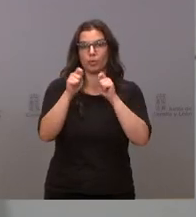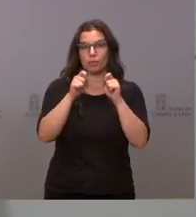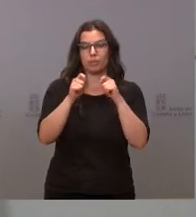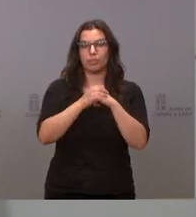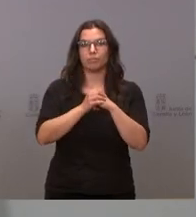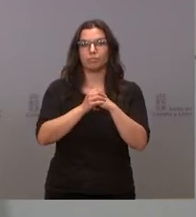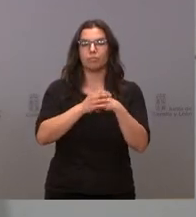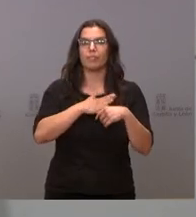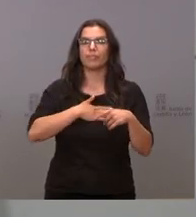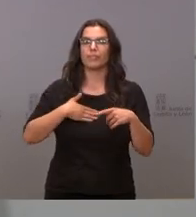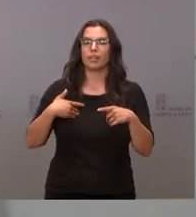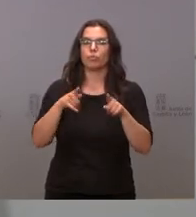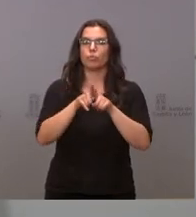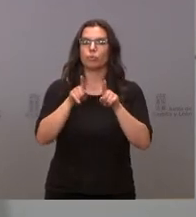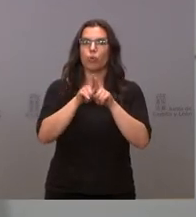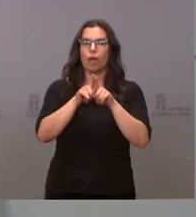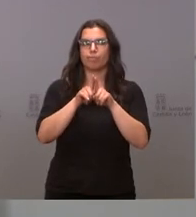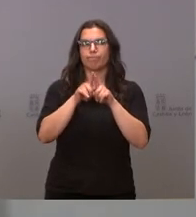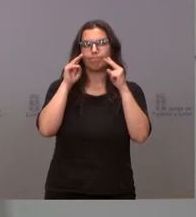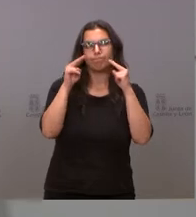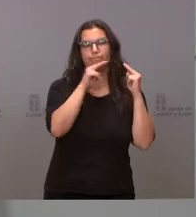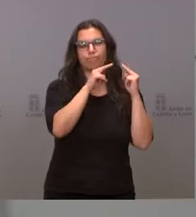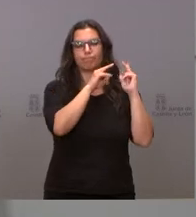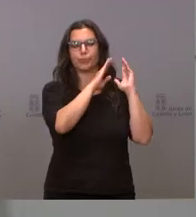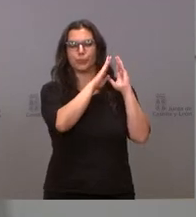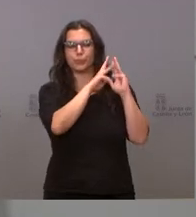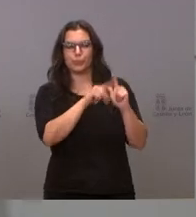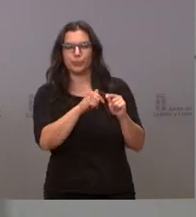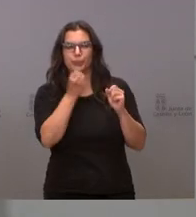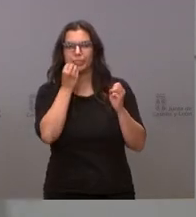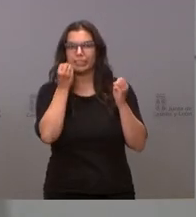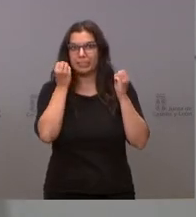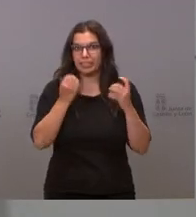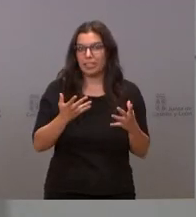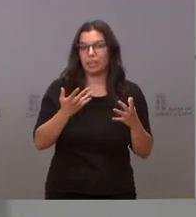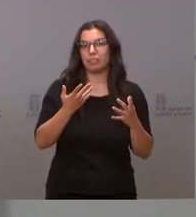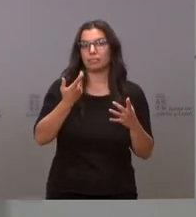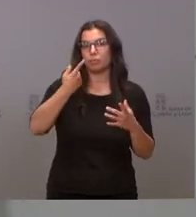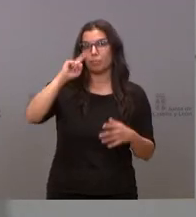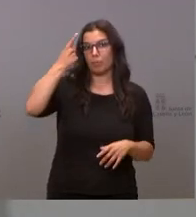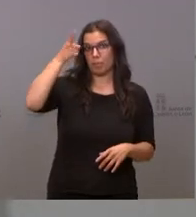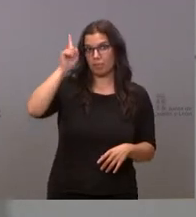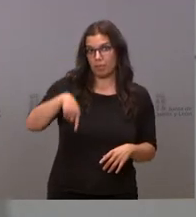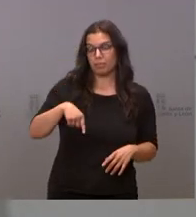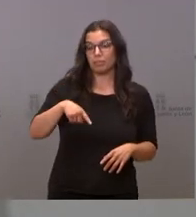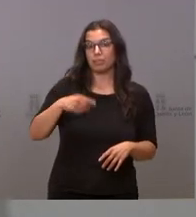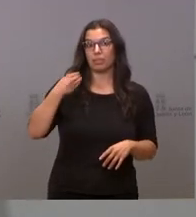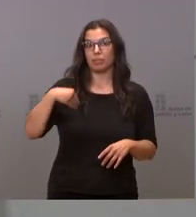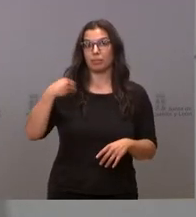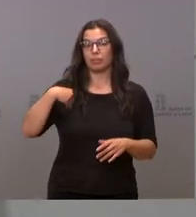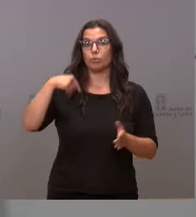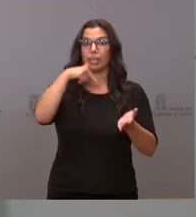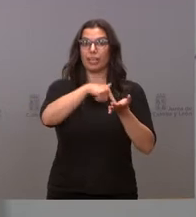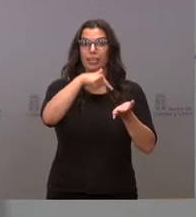primer mes de la supresión del impuesto